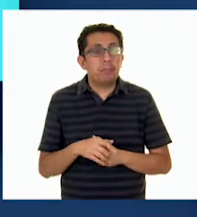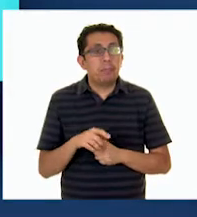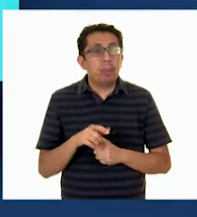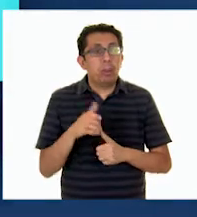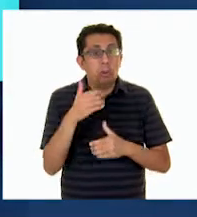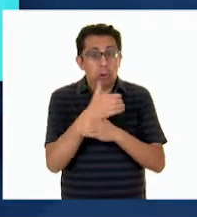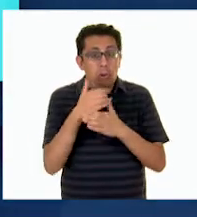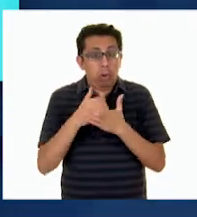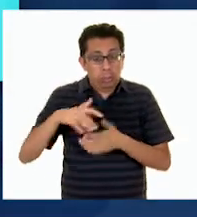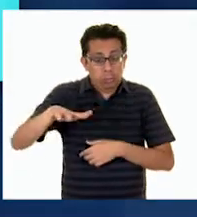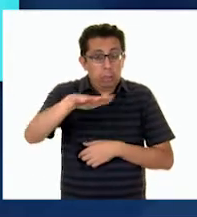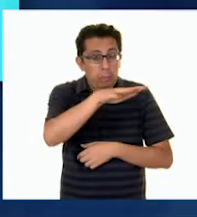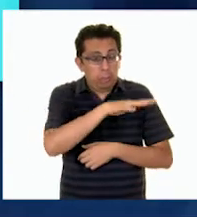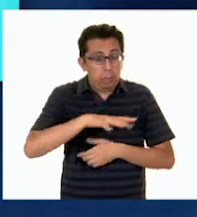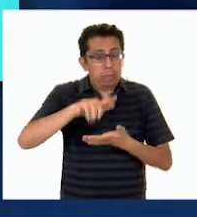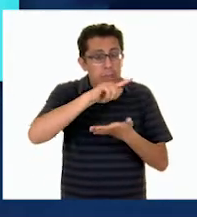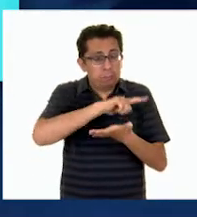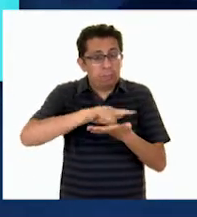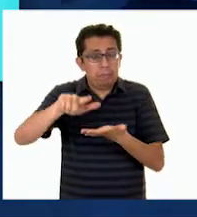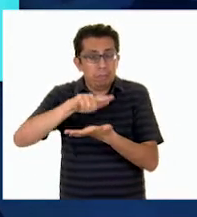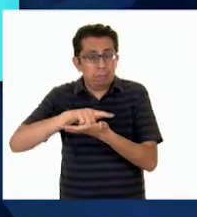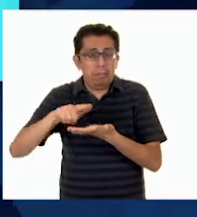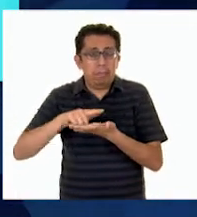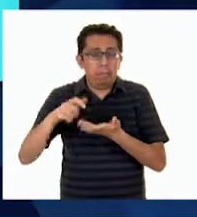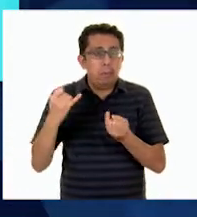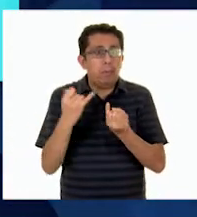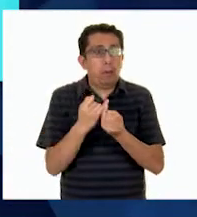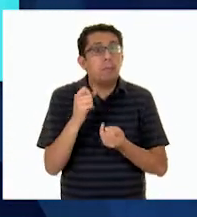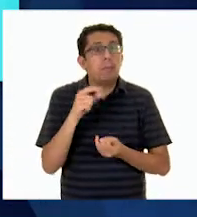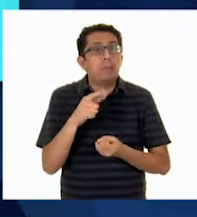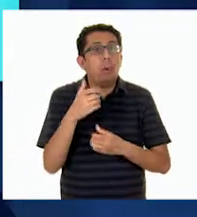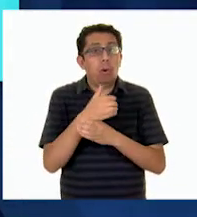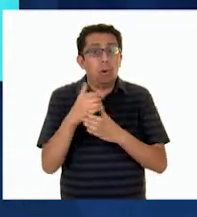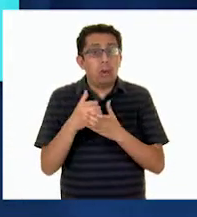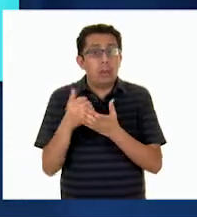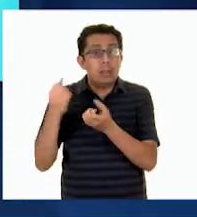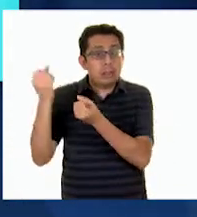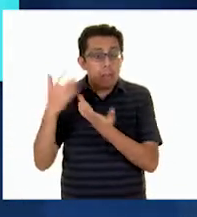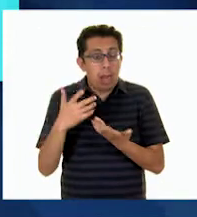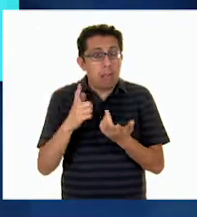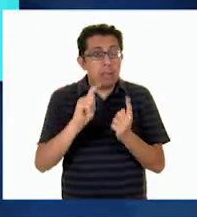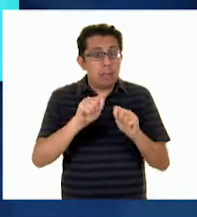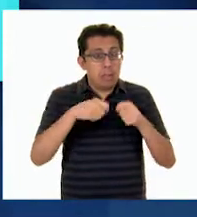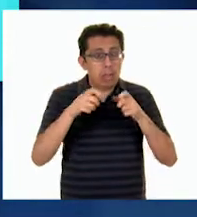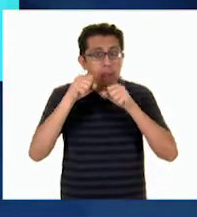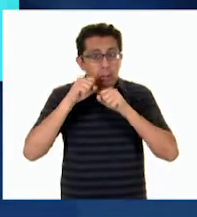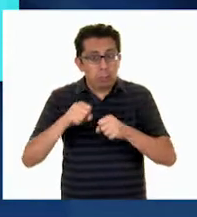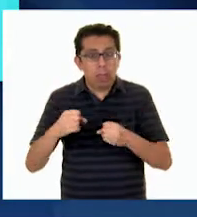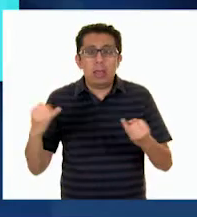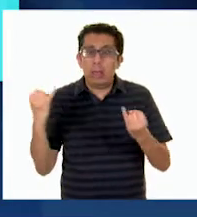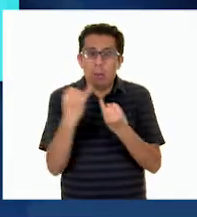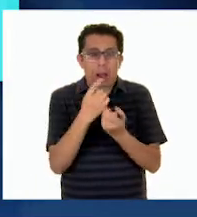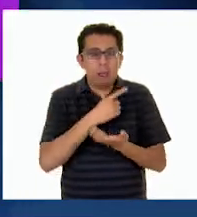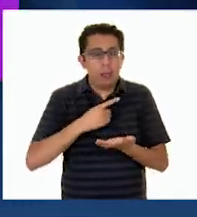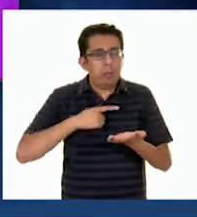Desinfecta las superficies de los objetos que más utilizas. También las cosas que compres en la tienda o en el supermercado.